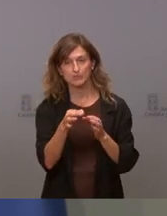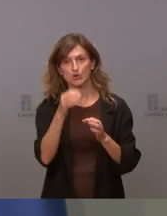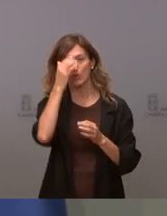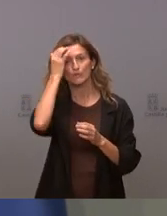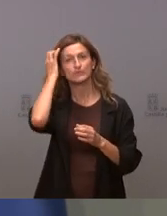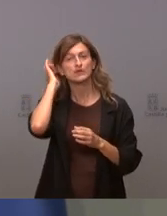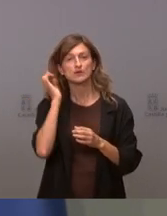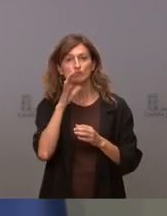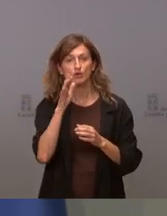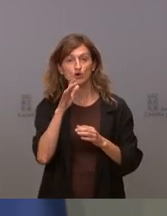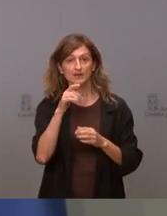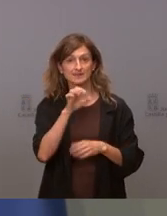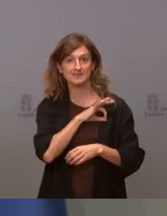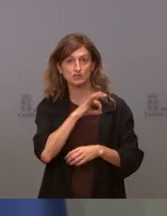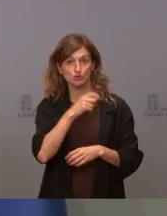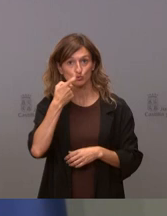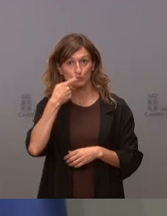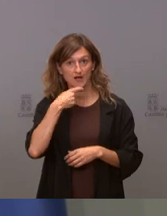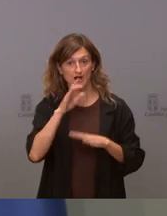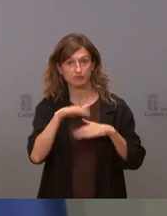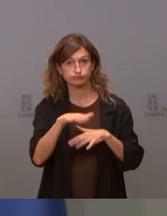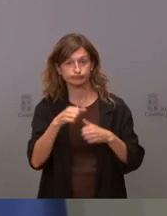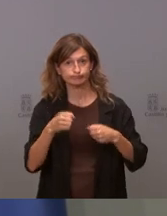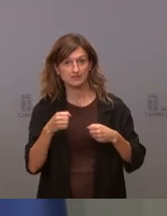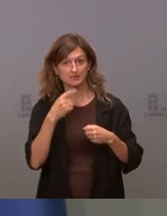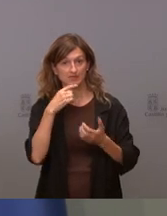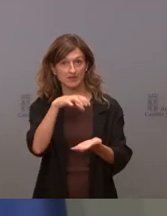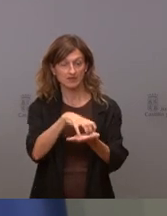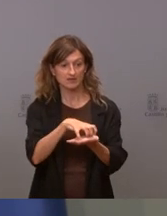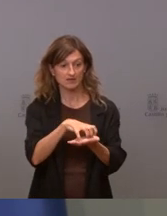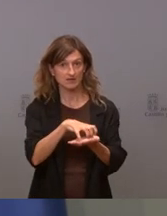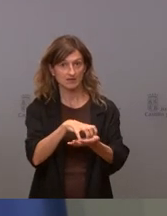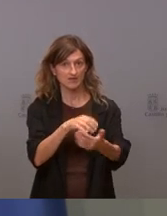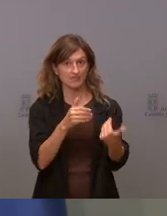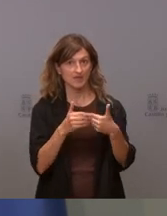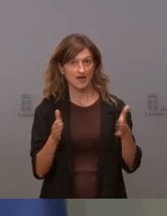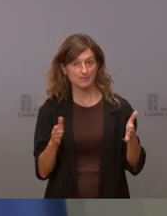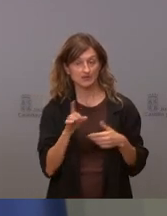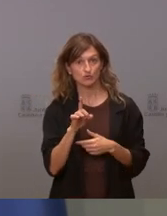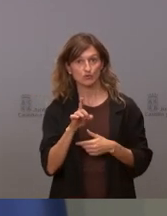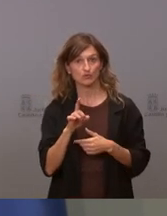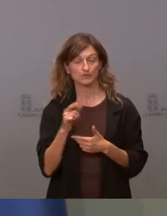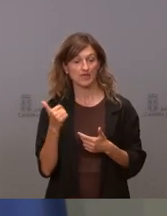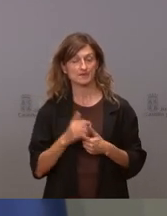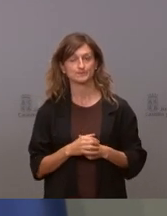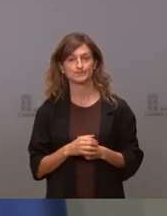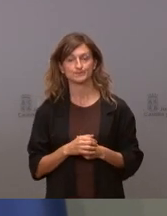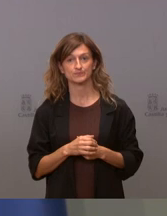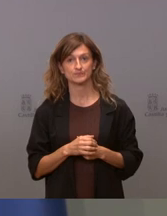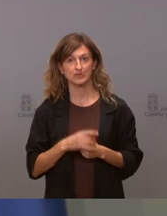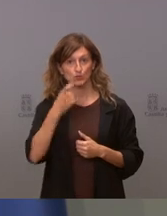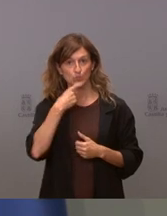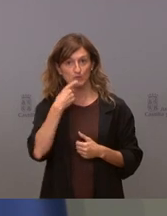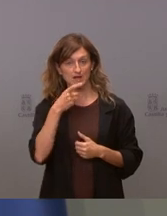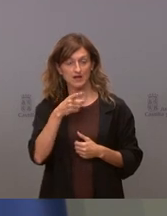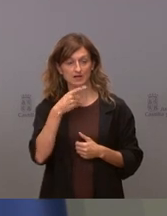manifestándose el señor Tudanca pidiendo que no se abriera ese consultorio que en realidad es lo que estaba pidiendo el señor Tudanca al pedir